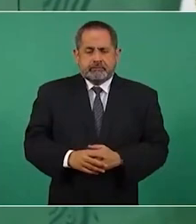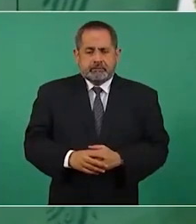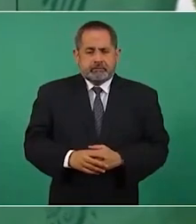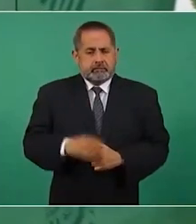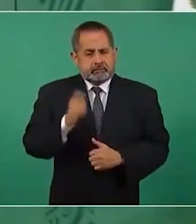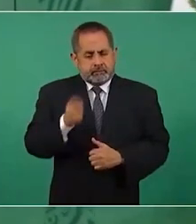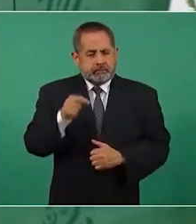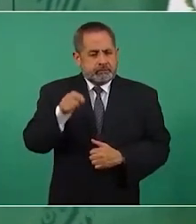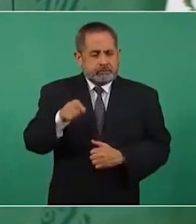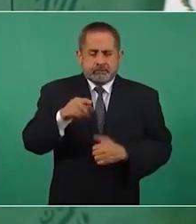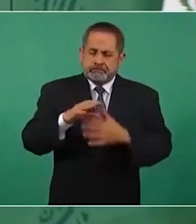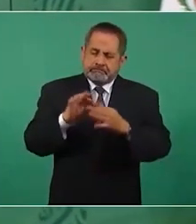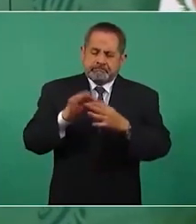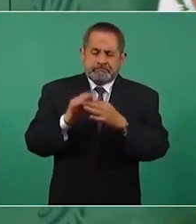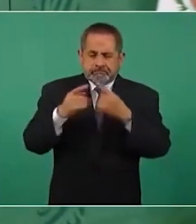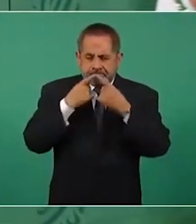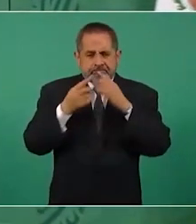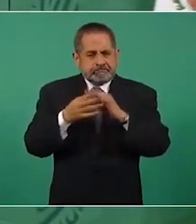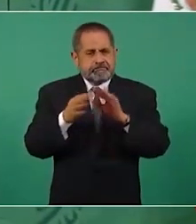eso quiero